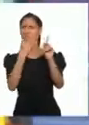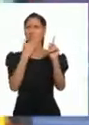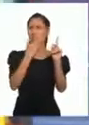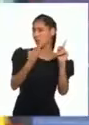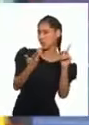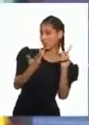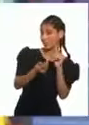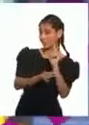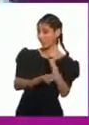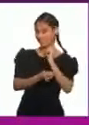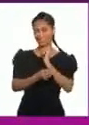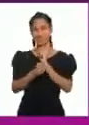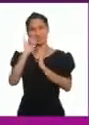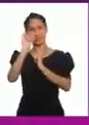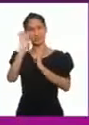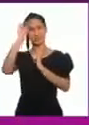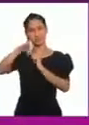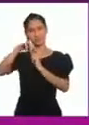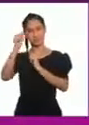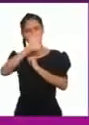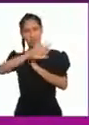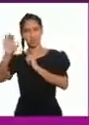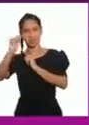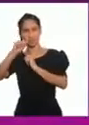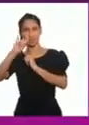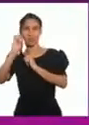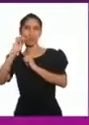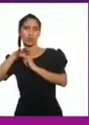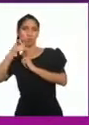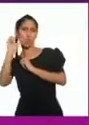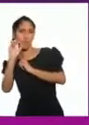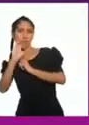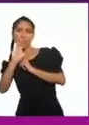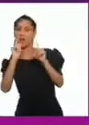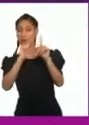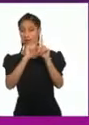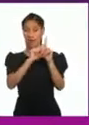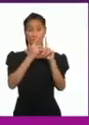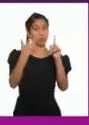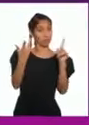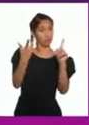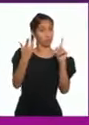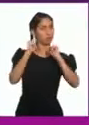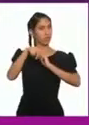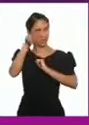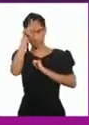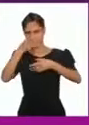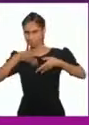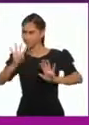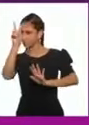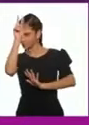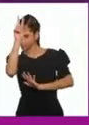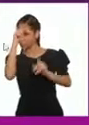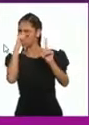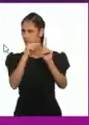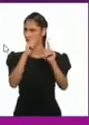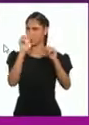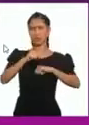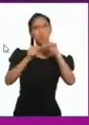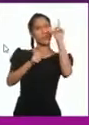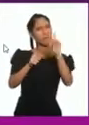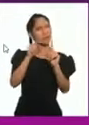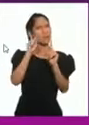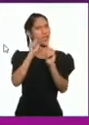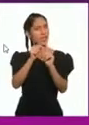Ima Sumac fue una gran soprano peruana, es decir, una persona de